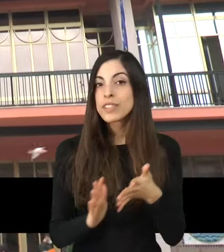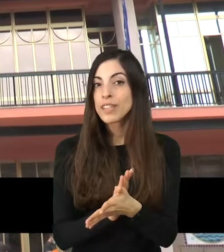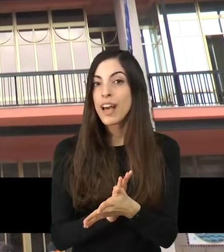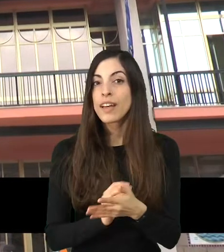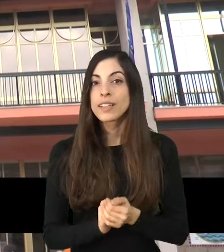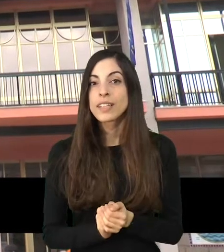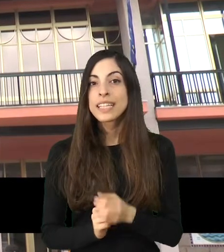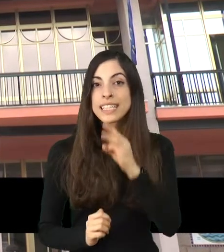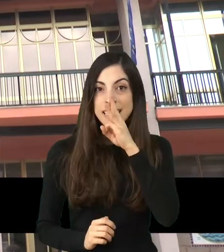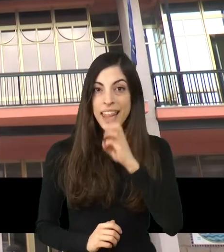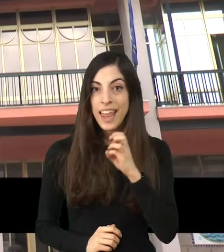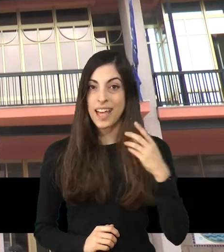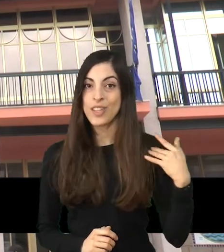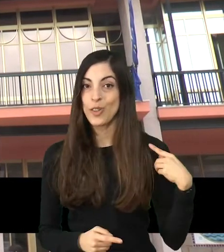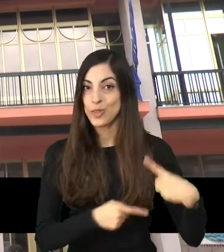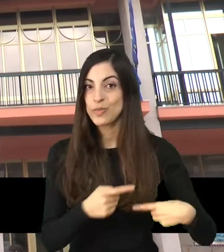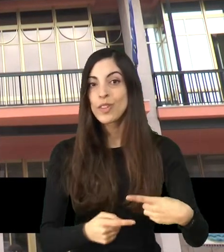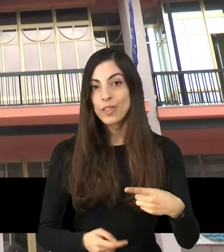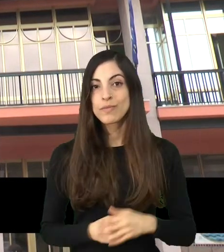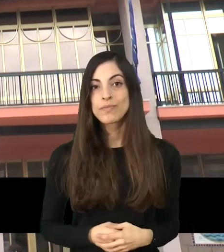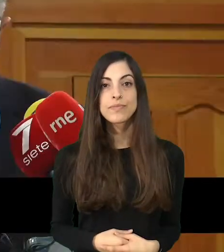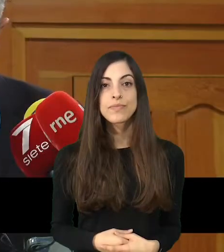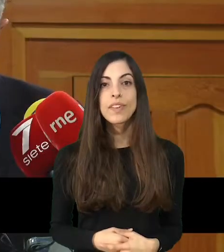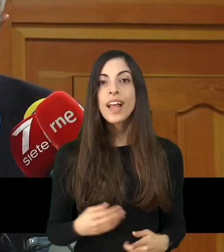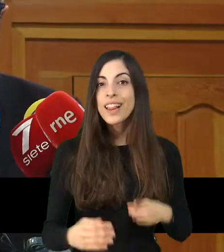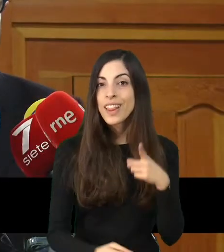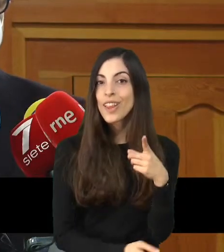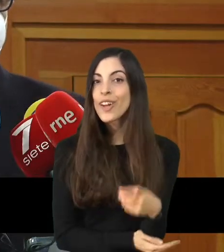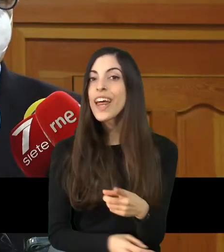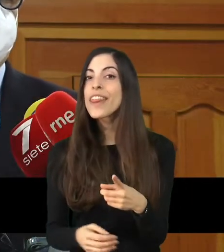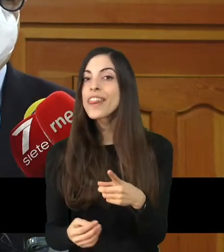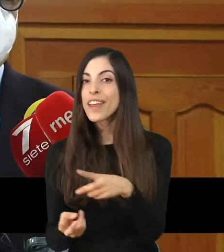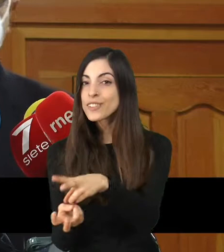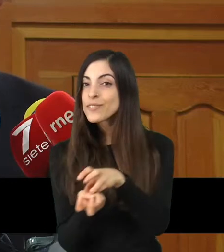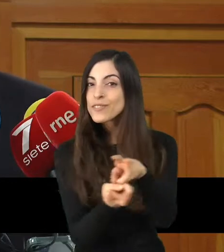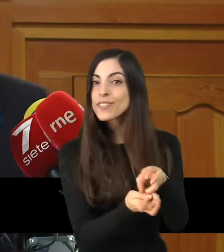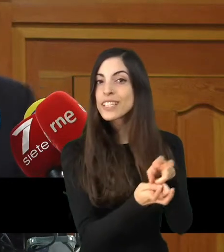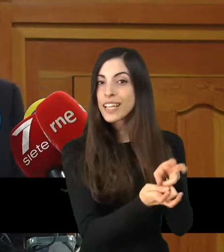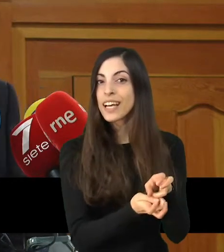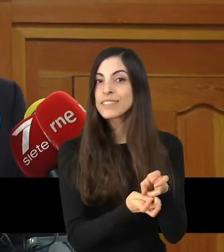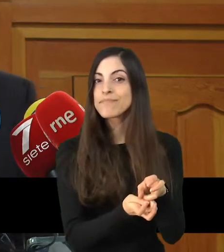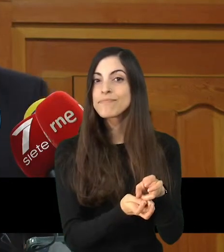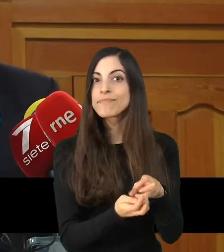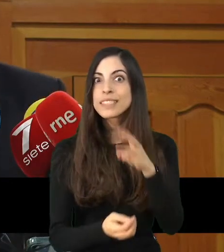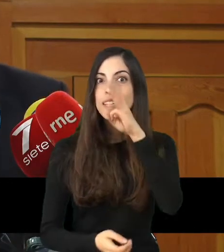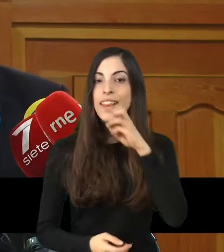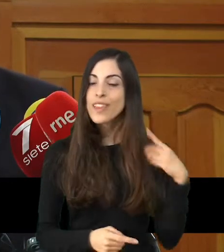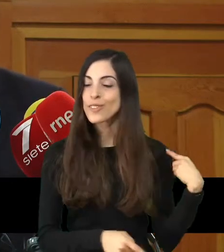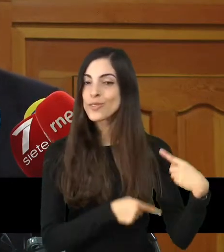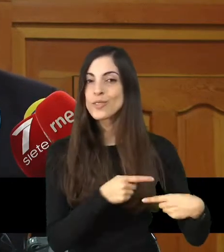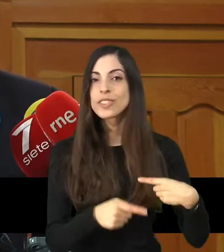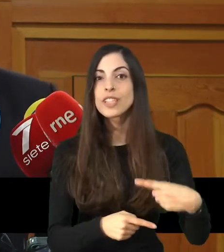Se trata del tercer año seguido que esto ocurre. Con unas ordenanzas fiscales que por tercer